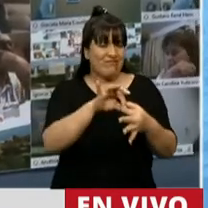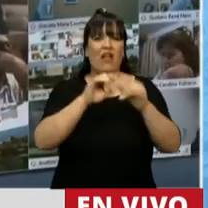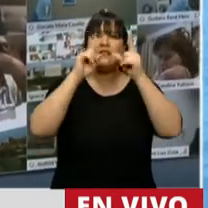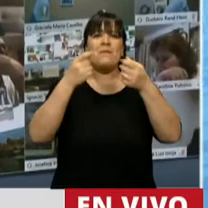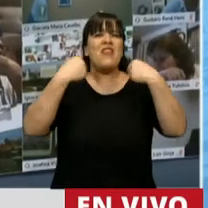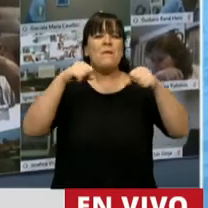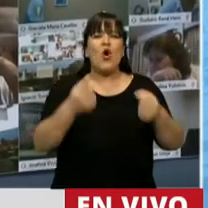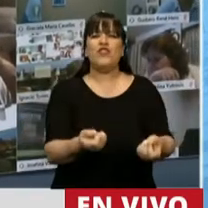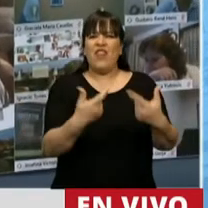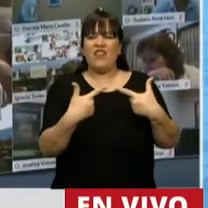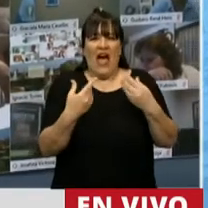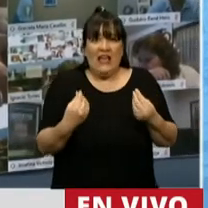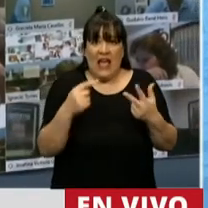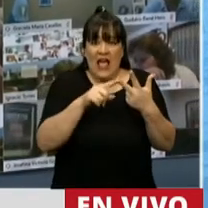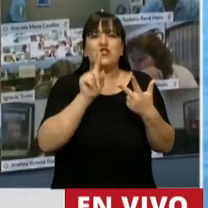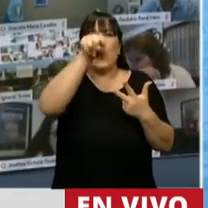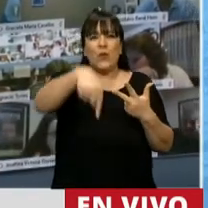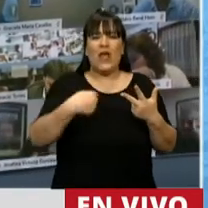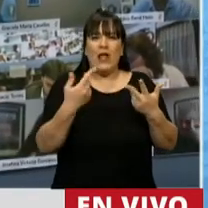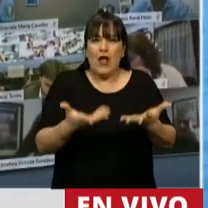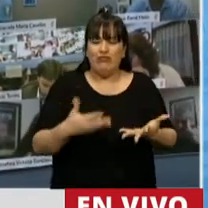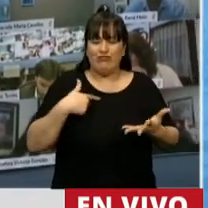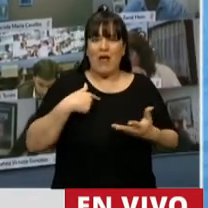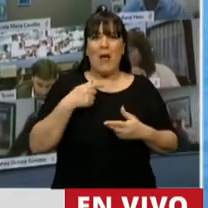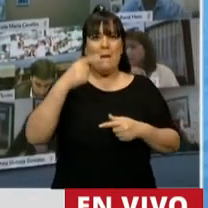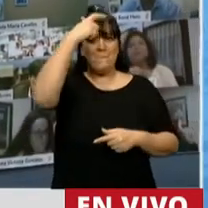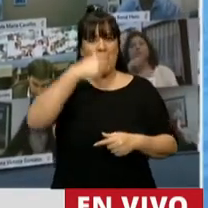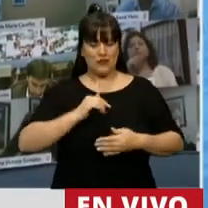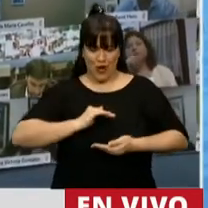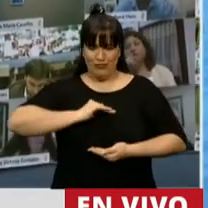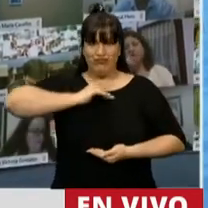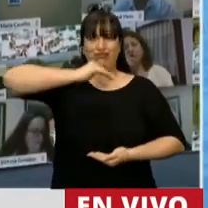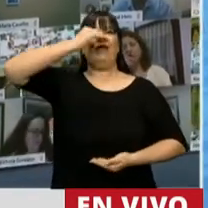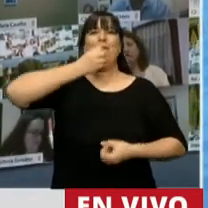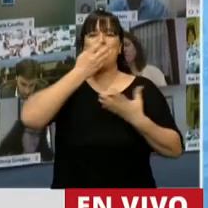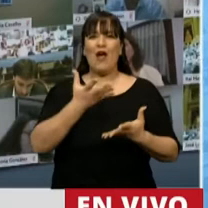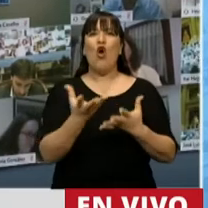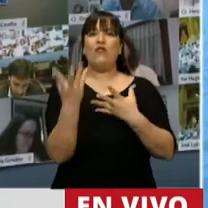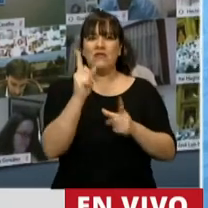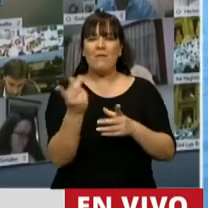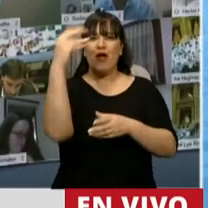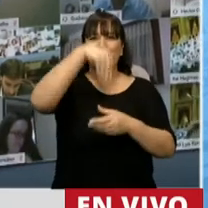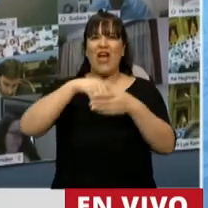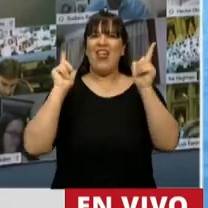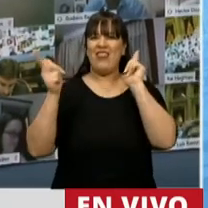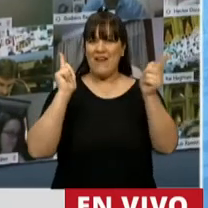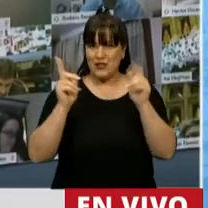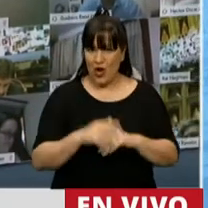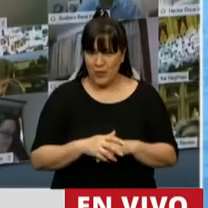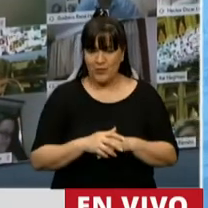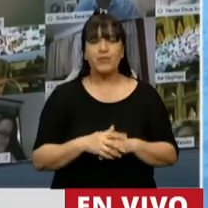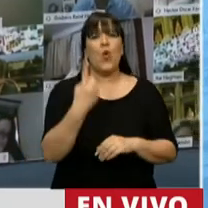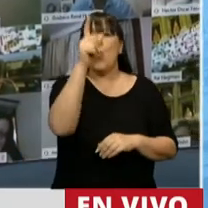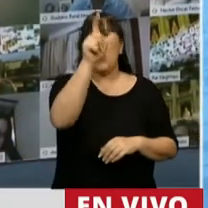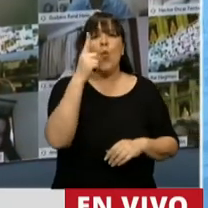cosas, que eso produzca un crecimiento en la persona, que incluye la diversión. Eso es el deporte. Aparece un día